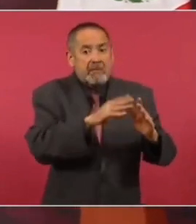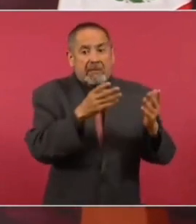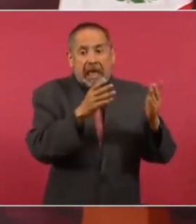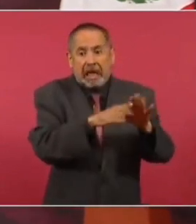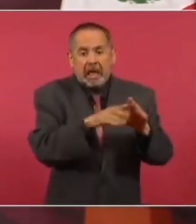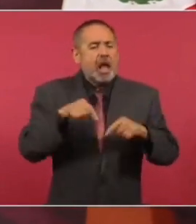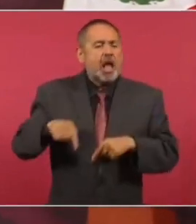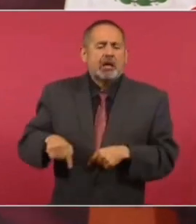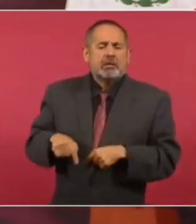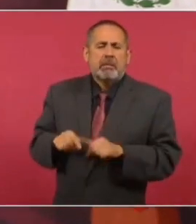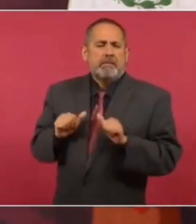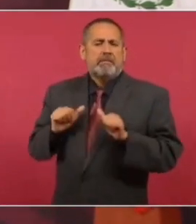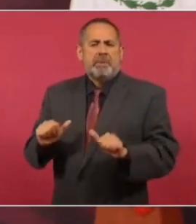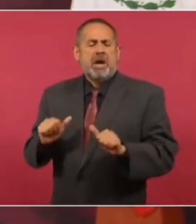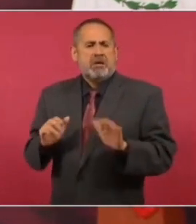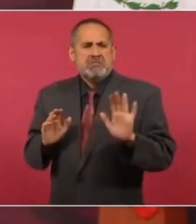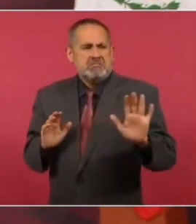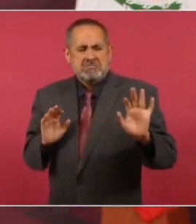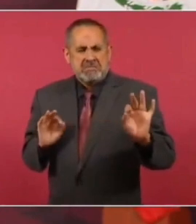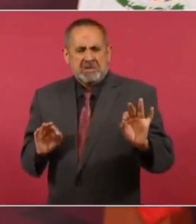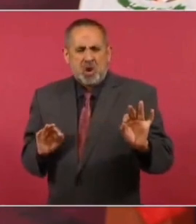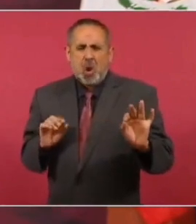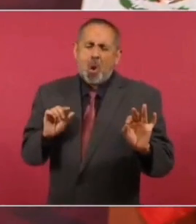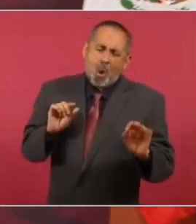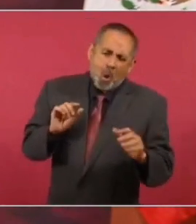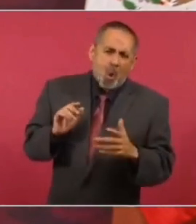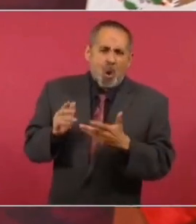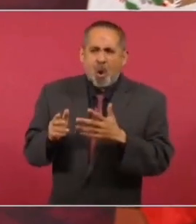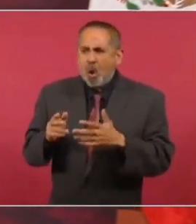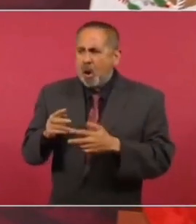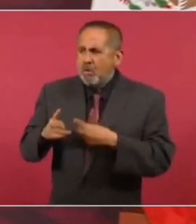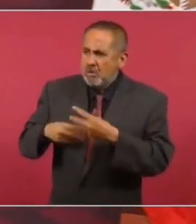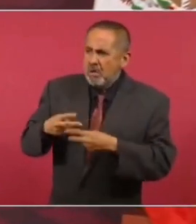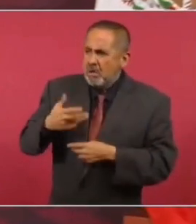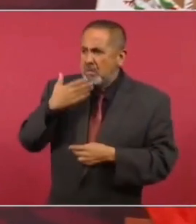o pasan cosas buenas.